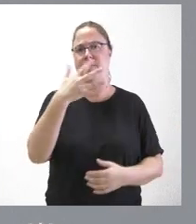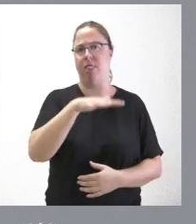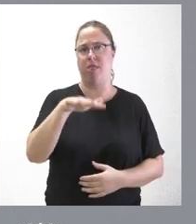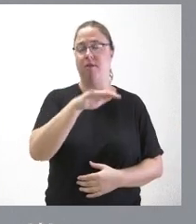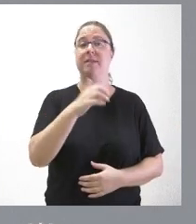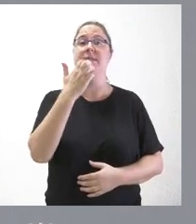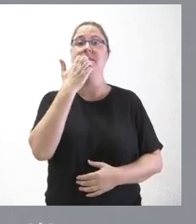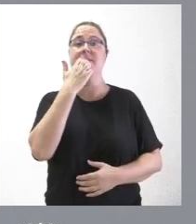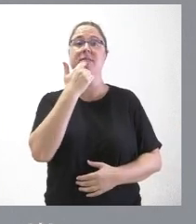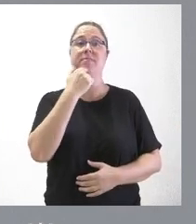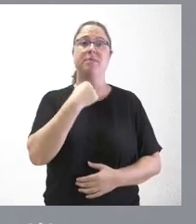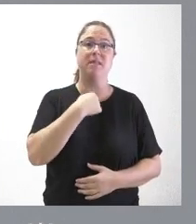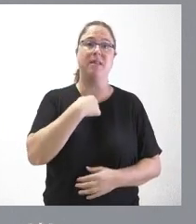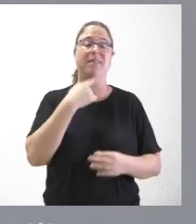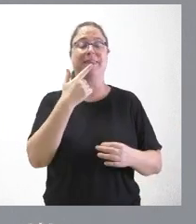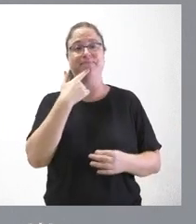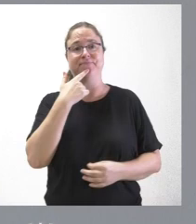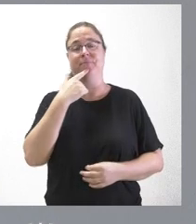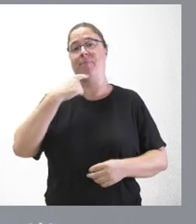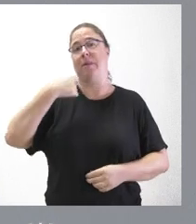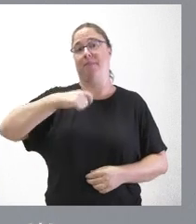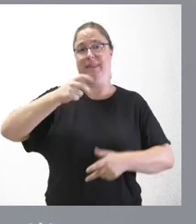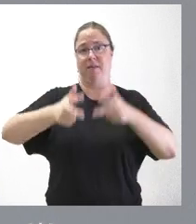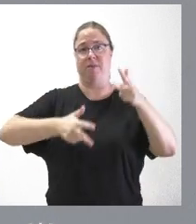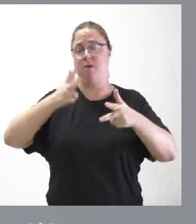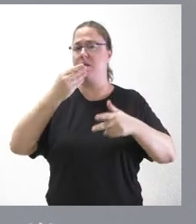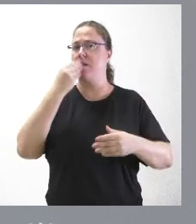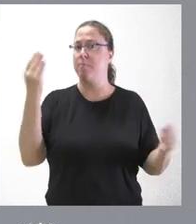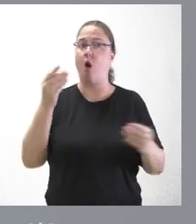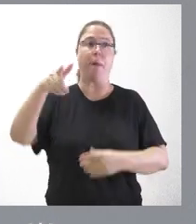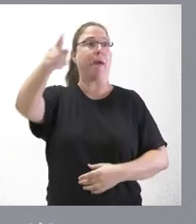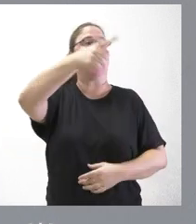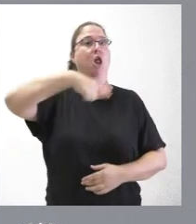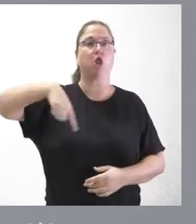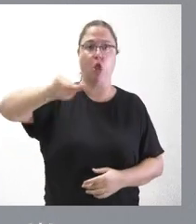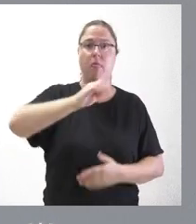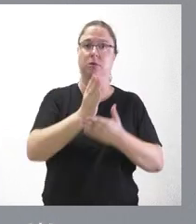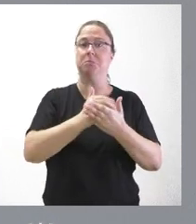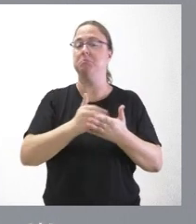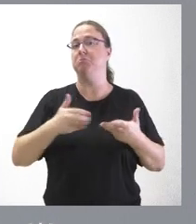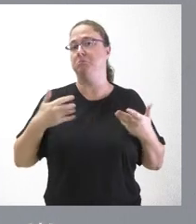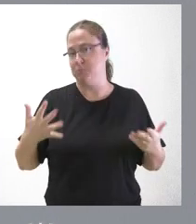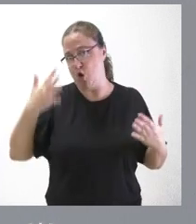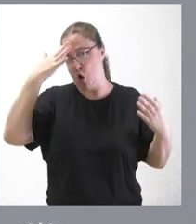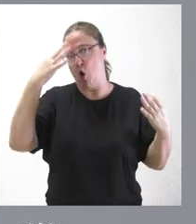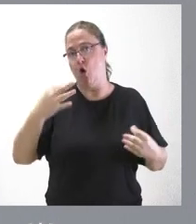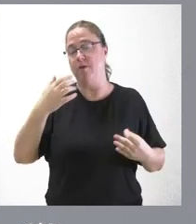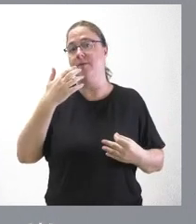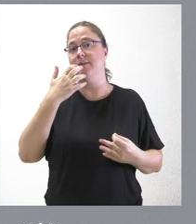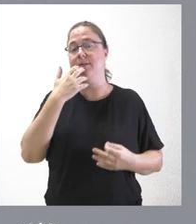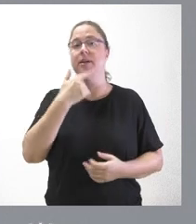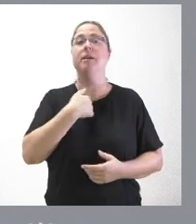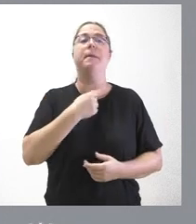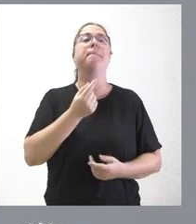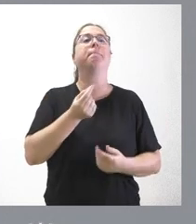me dice que el Endacari plantea mejoras para todas las comunidades autónomas, pues lógicamente a expensa de que esas mejoras las pueda citar,